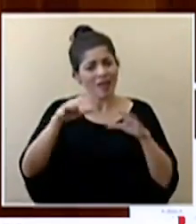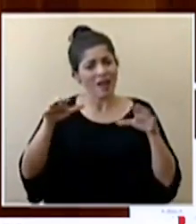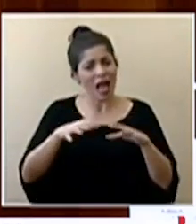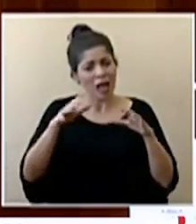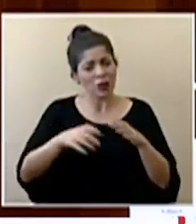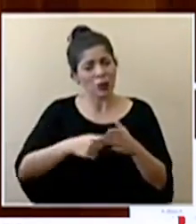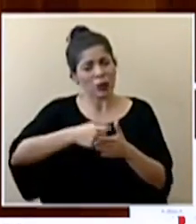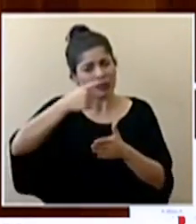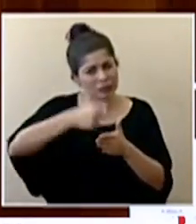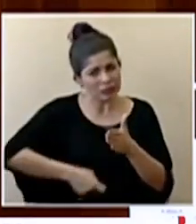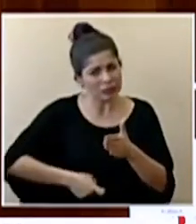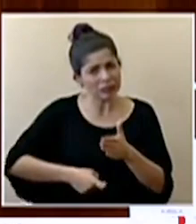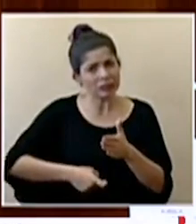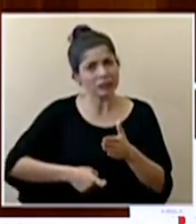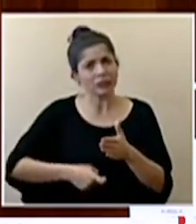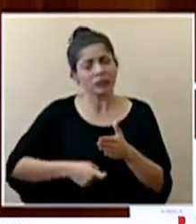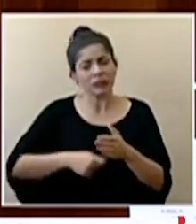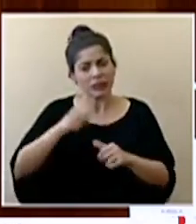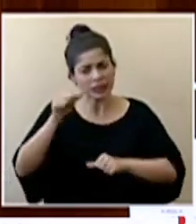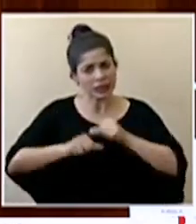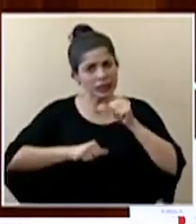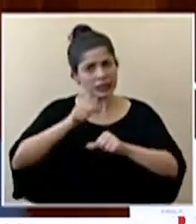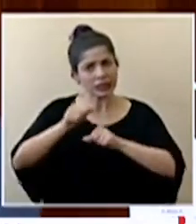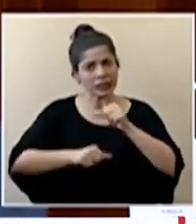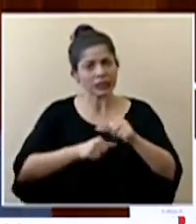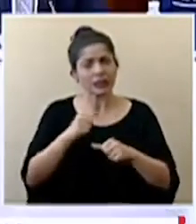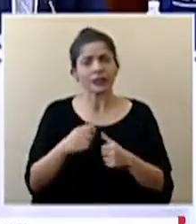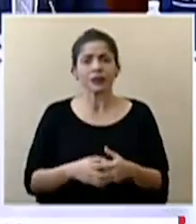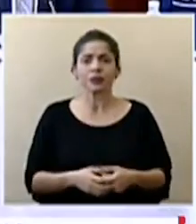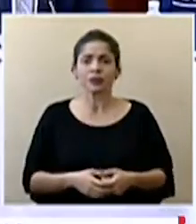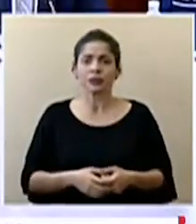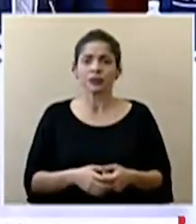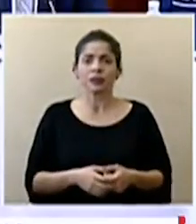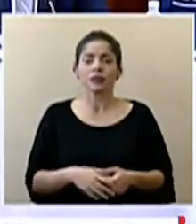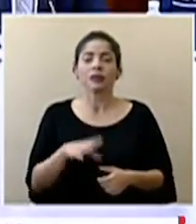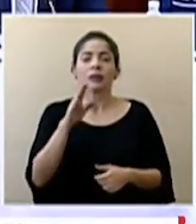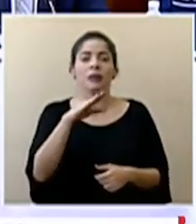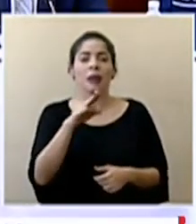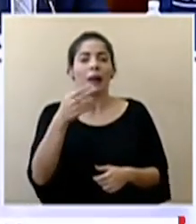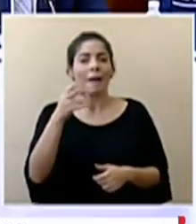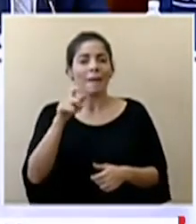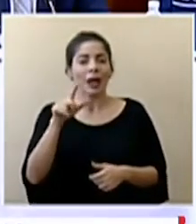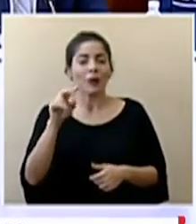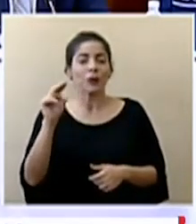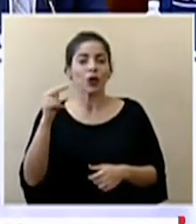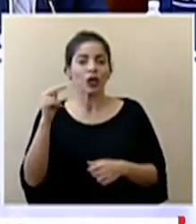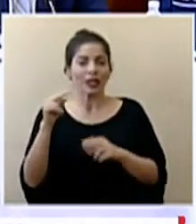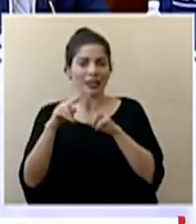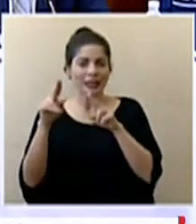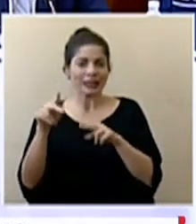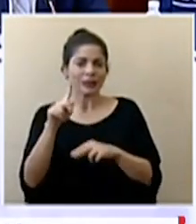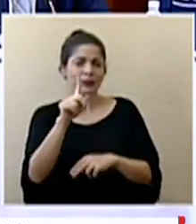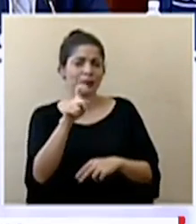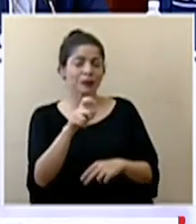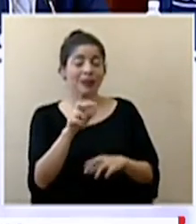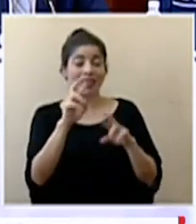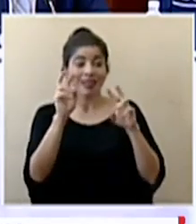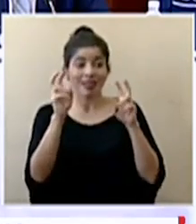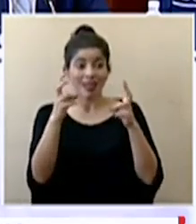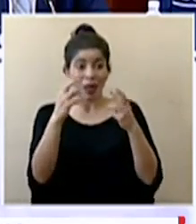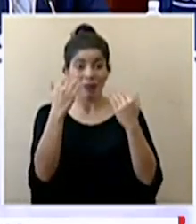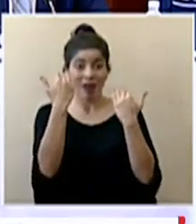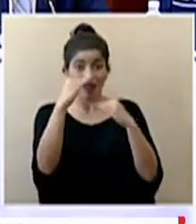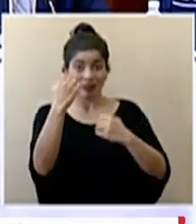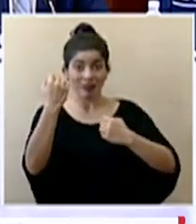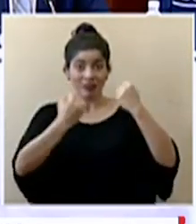rigurosamente y sacar la tarea adelante Don Michael Noticias en Línea consulta el tema de restricción vehicular